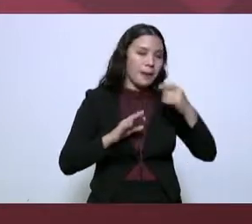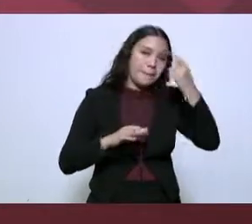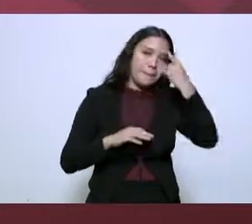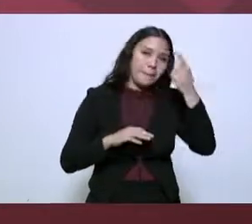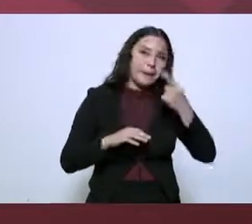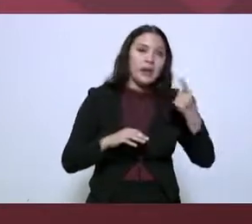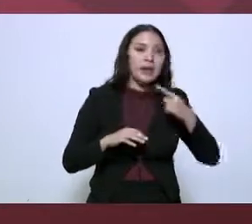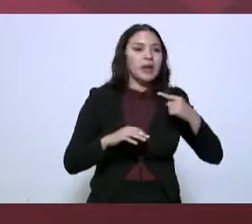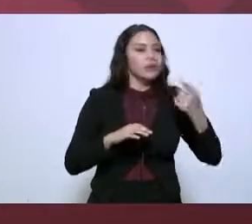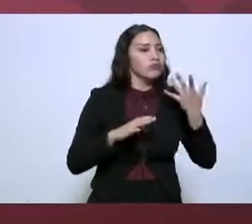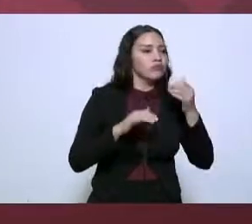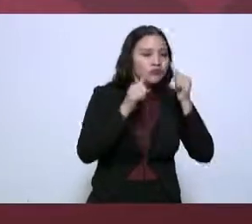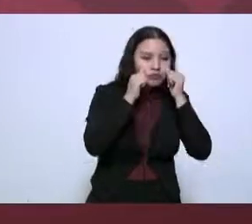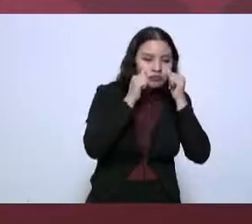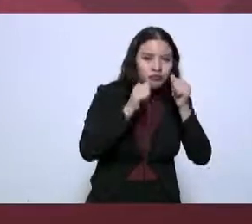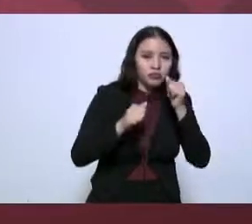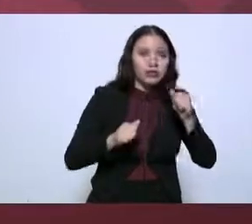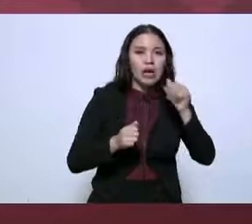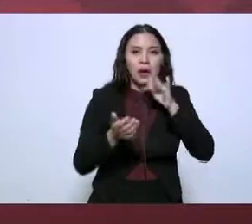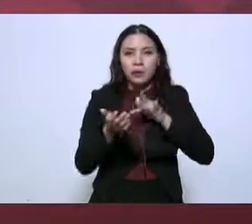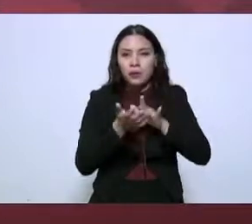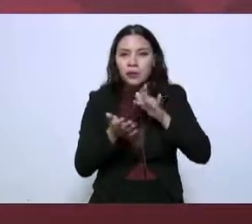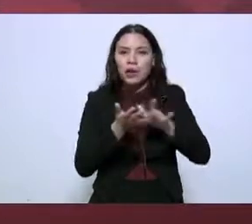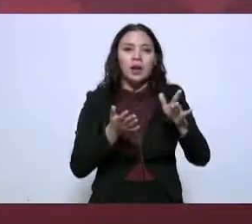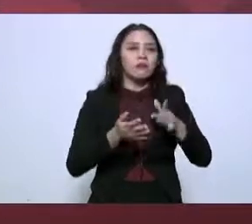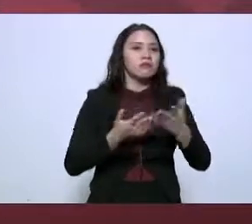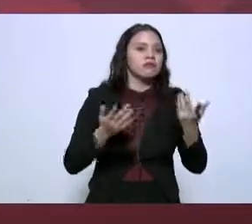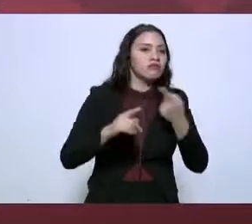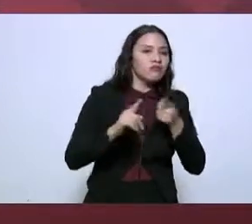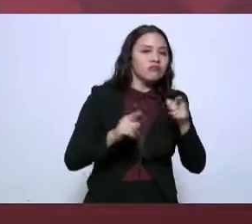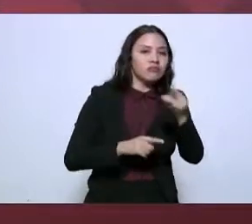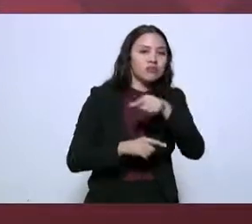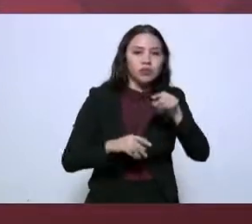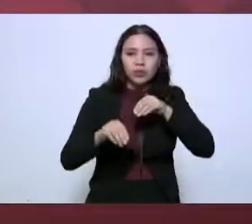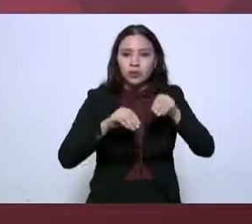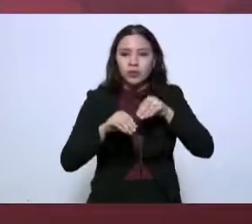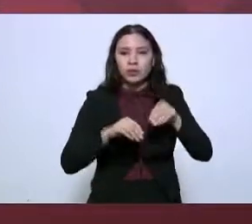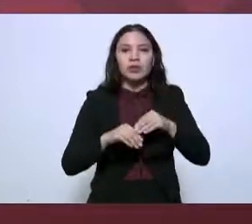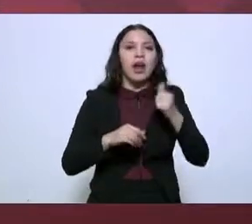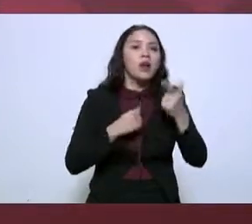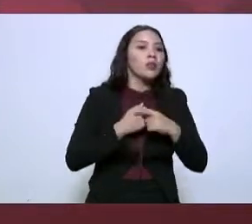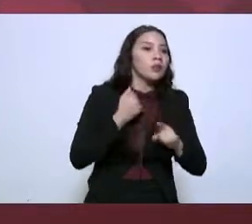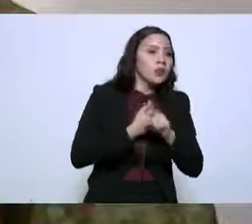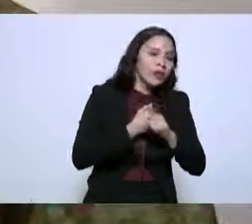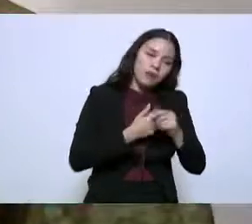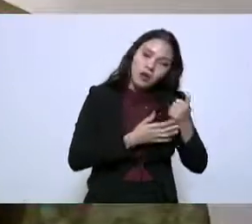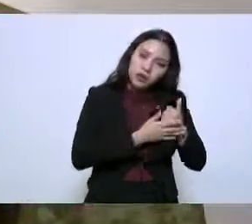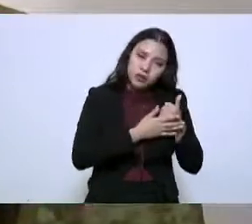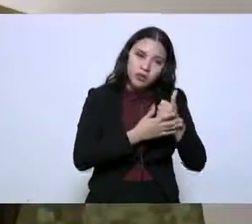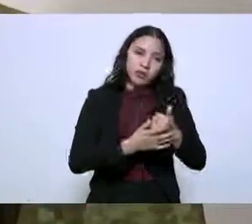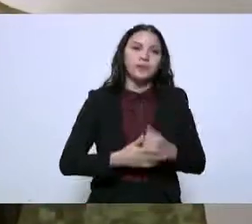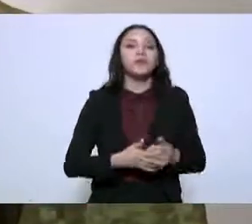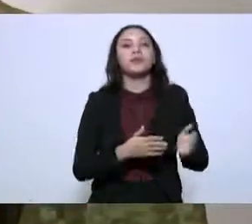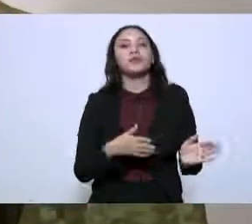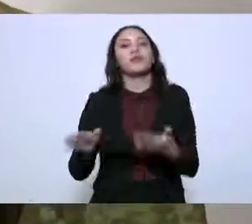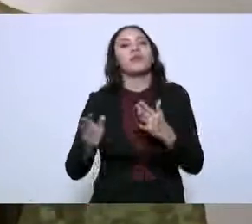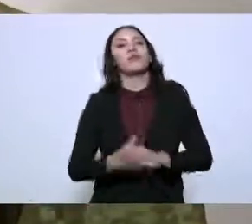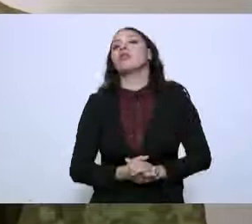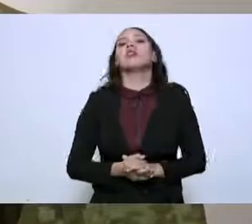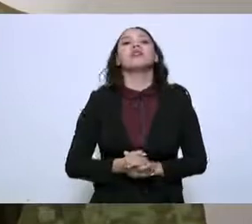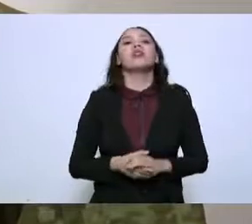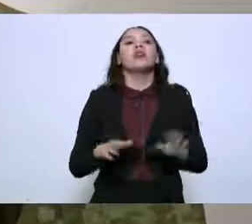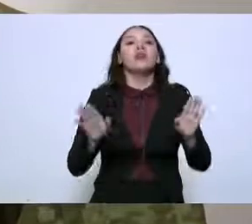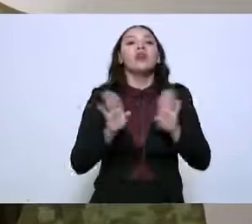el comandante de la región para poder apoyar las diferentes áreas que tienen alguna problemática. También, como